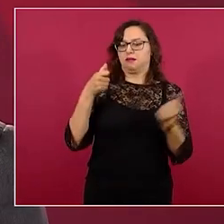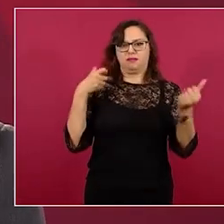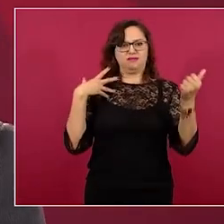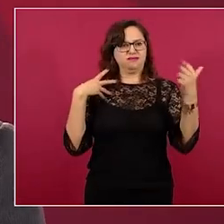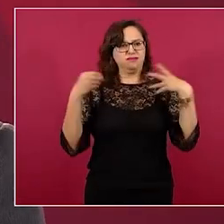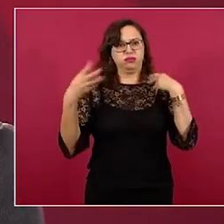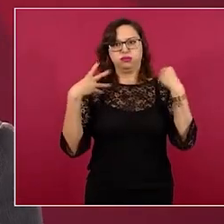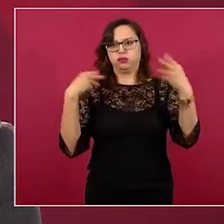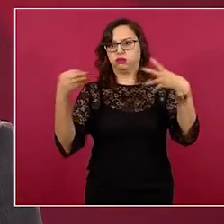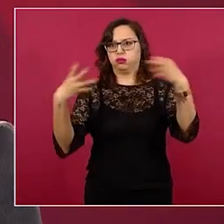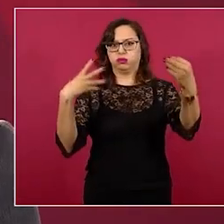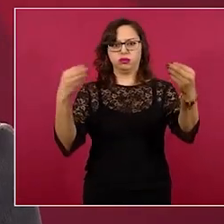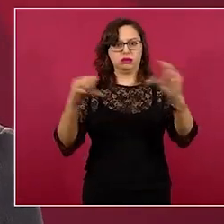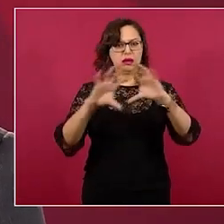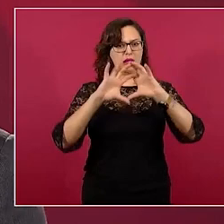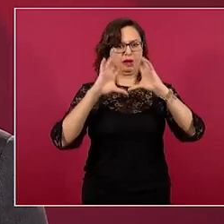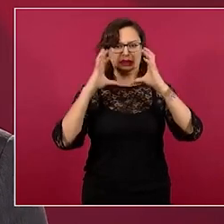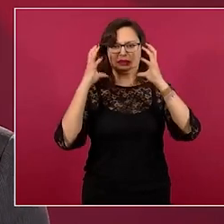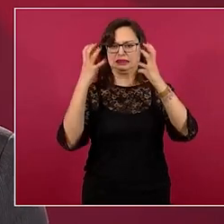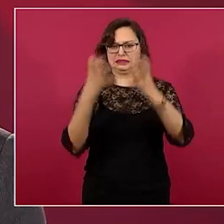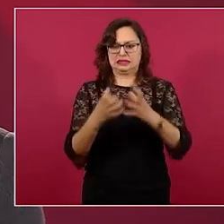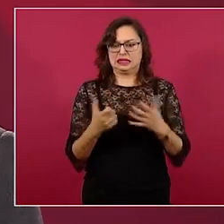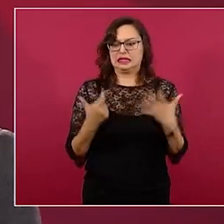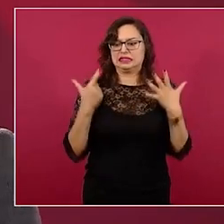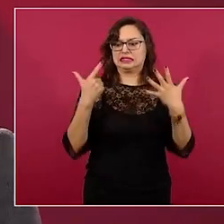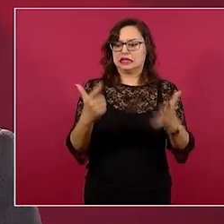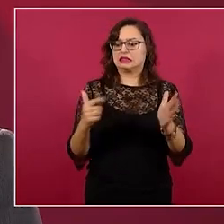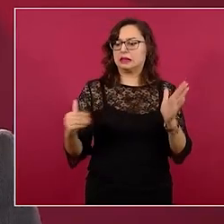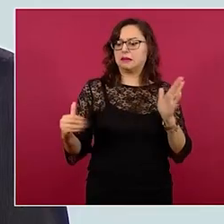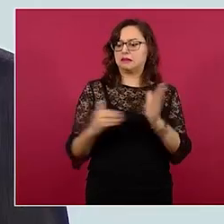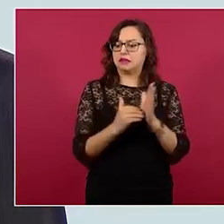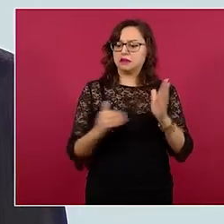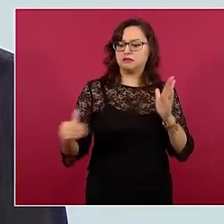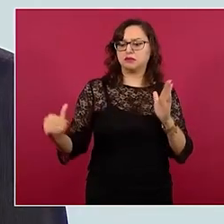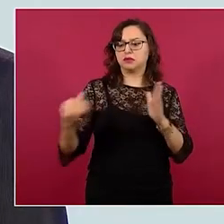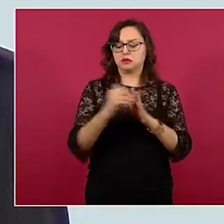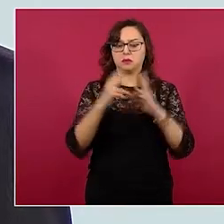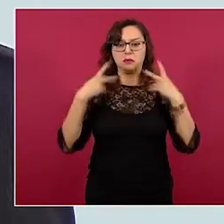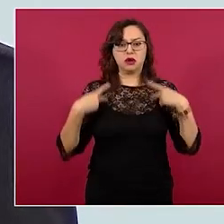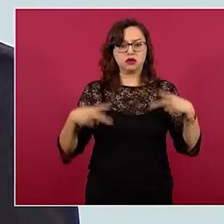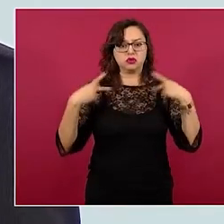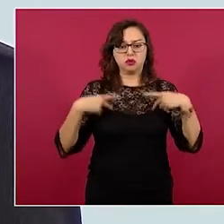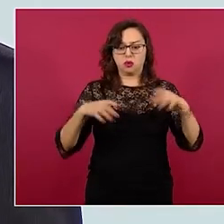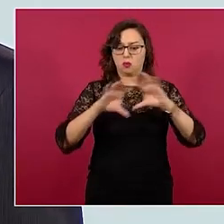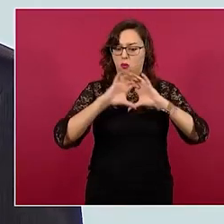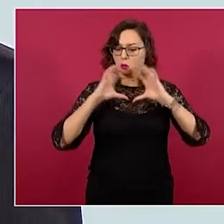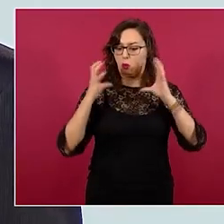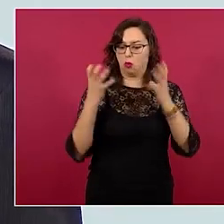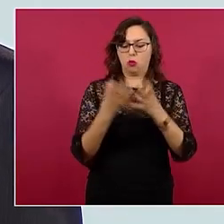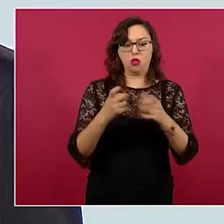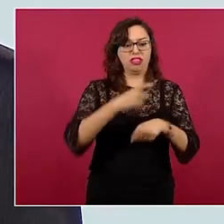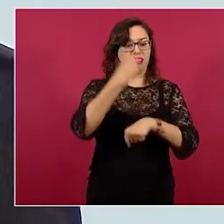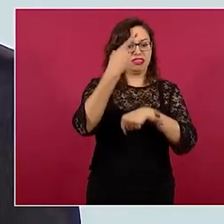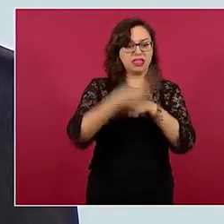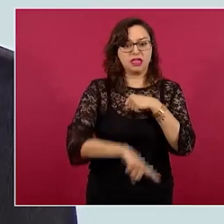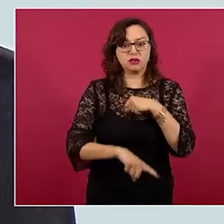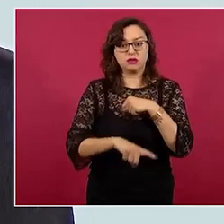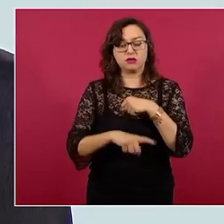del mundo a todos los 7 mil millones de habitantes del mundo y en cada país